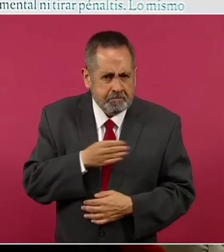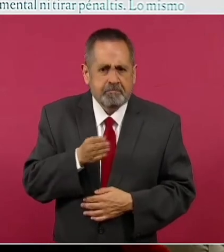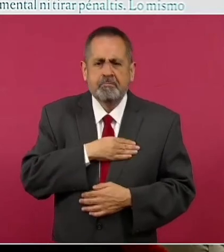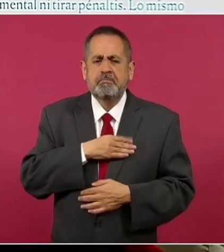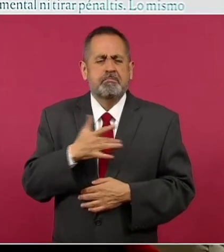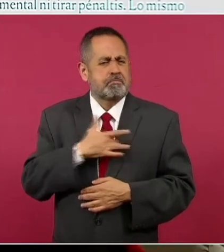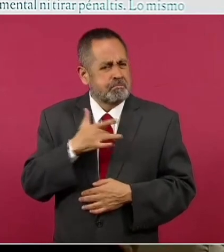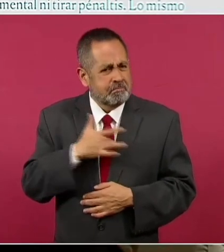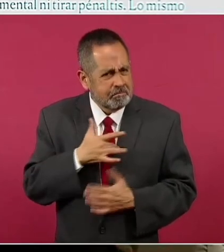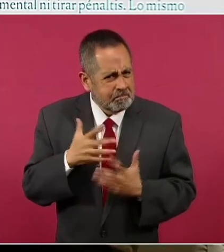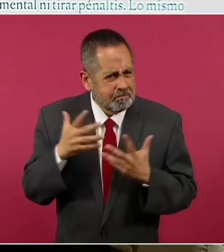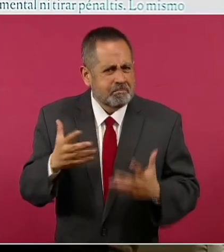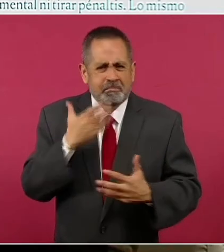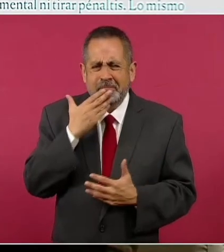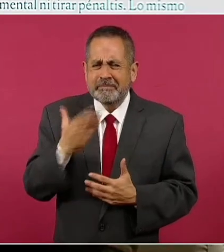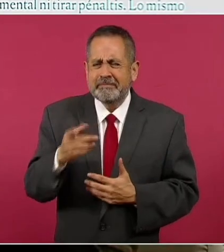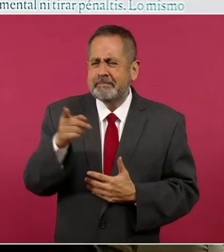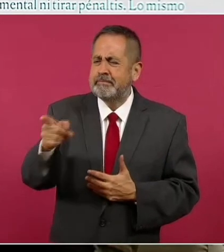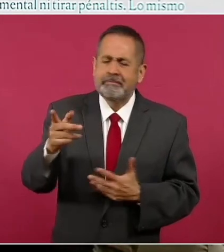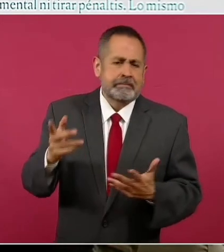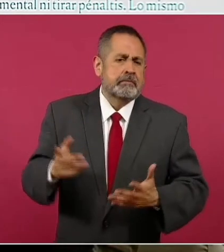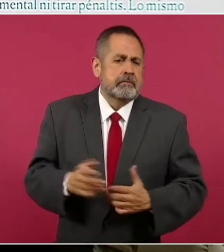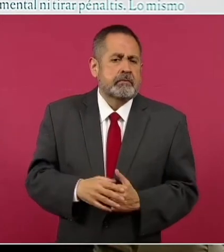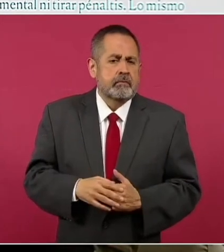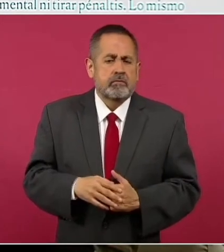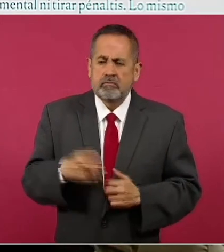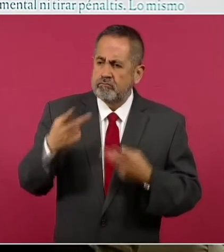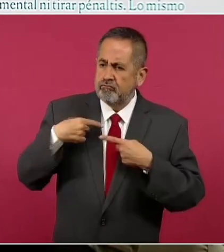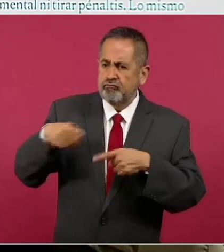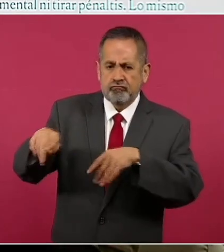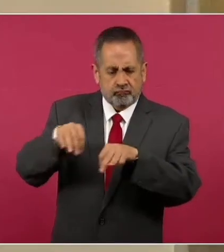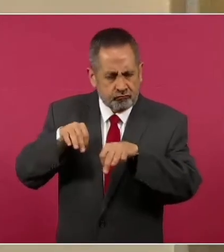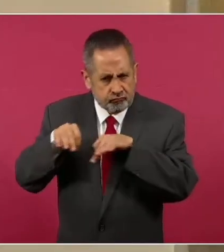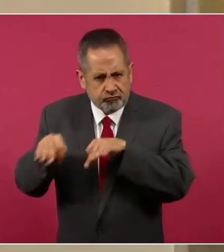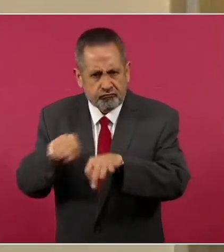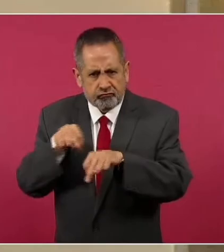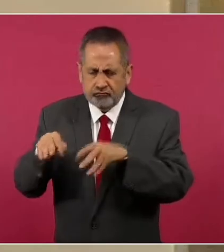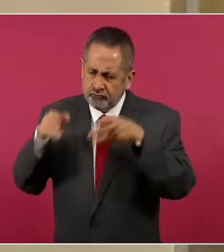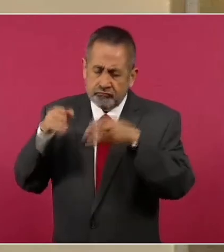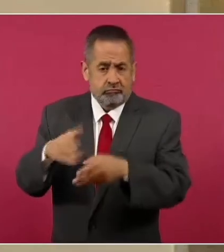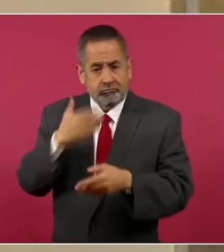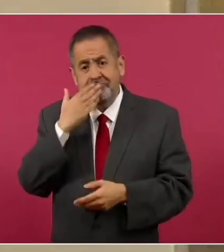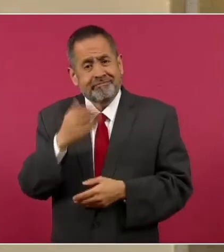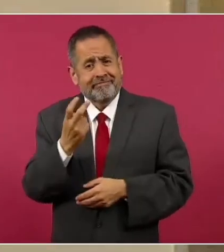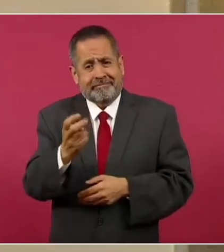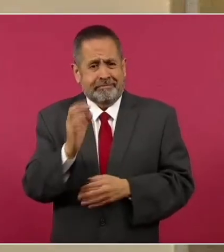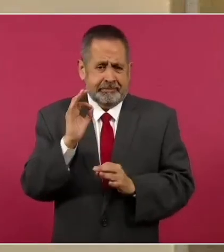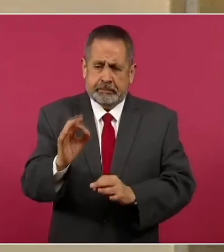trabajador, por ejemplo.